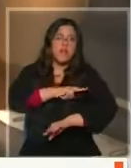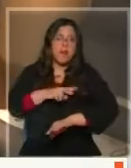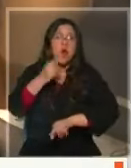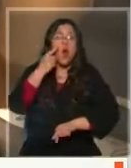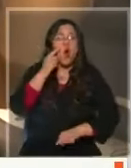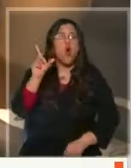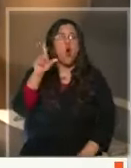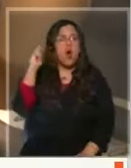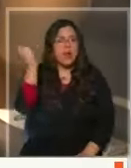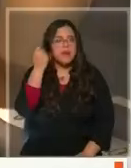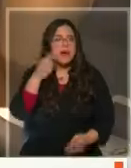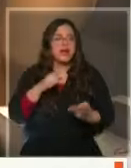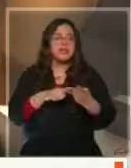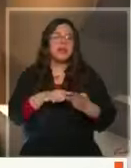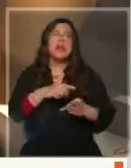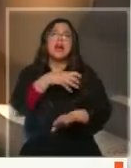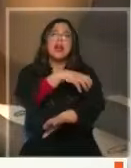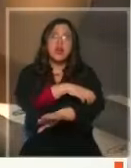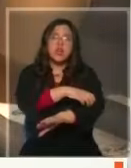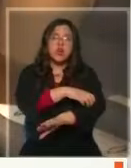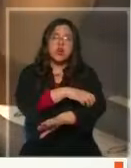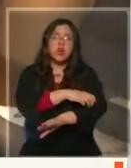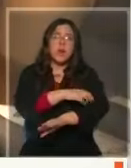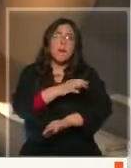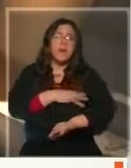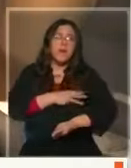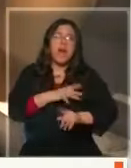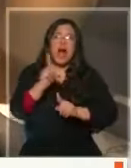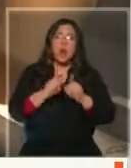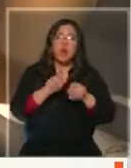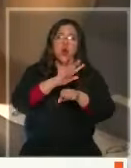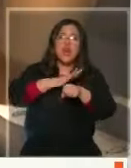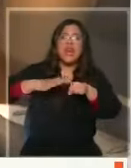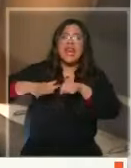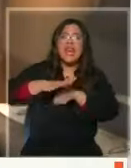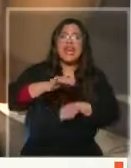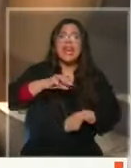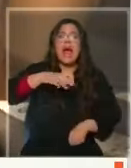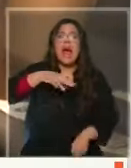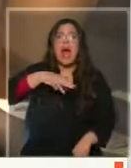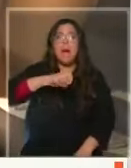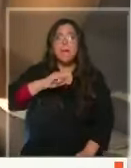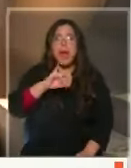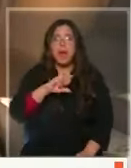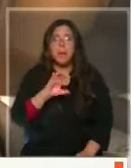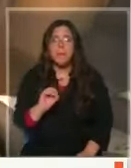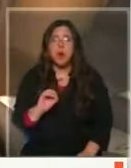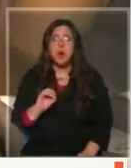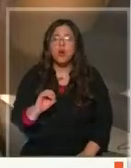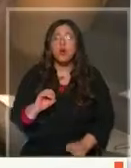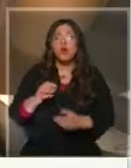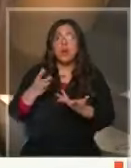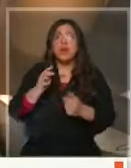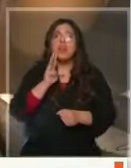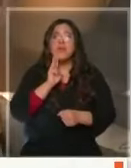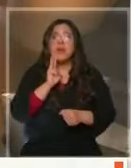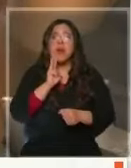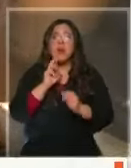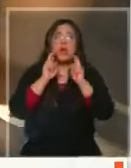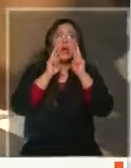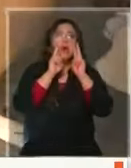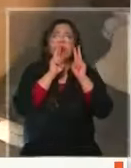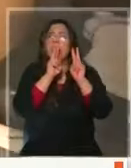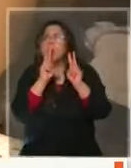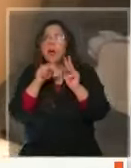la región metropolitana, hay sectores de Isla de Maipo, por ejemplo, que están bien afectados, la región de O'Higgins, donde estaba Samuel, ya a partir del miércoles vamos a despertar con